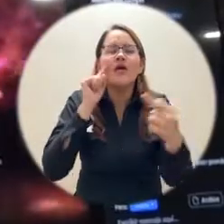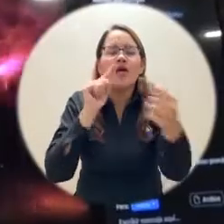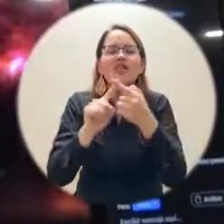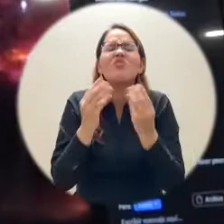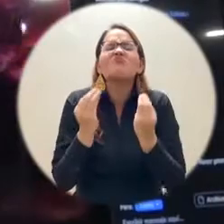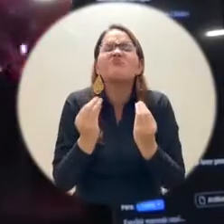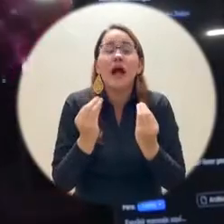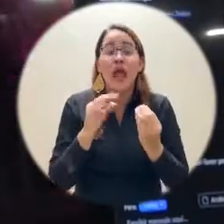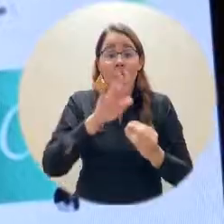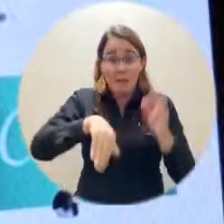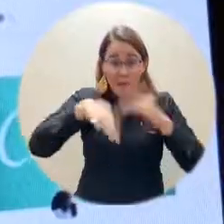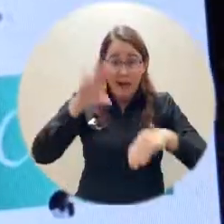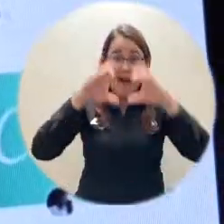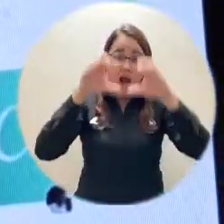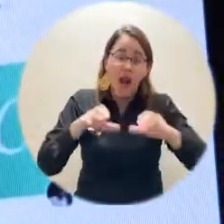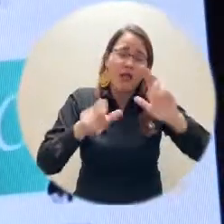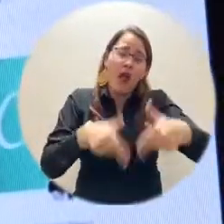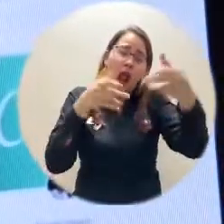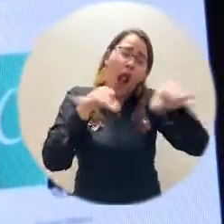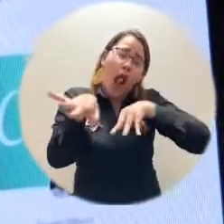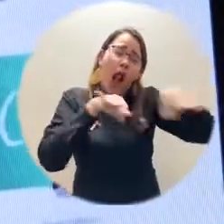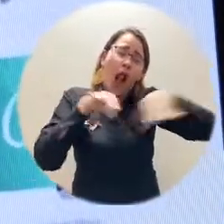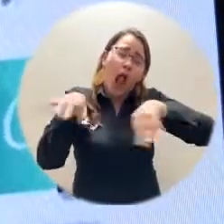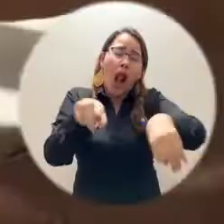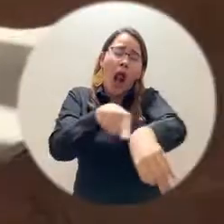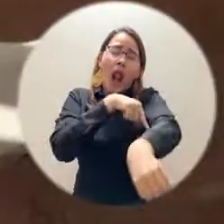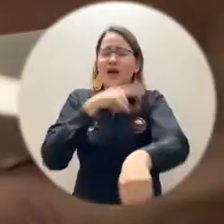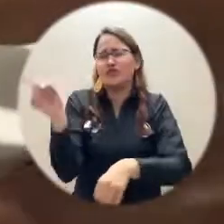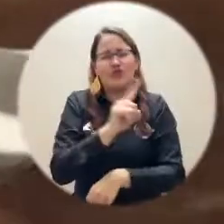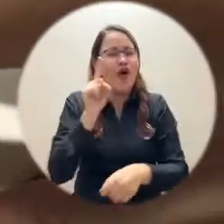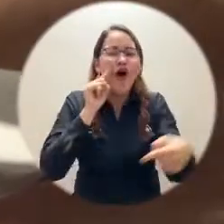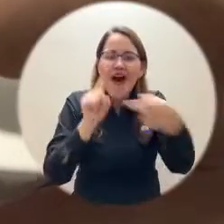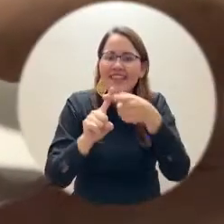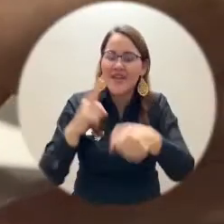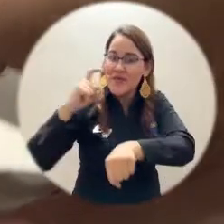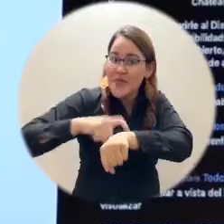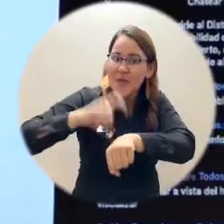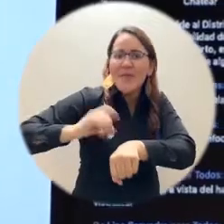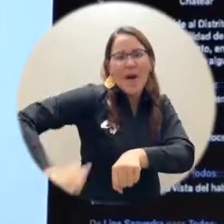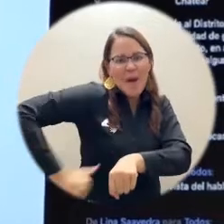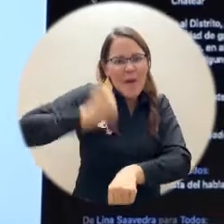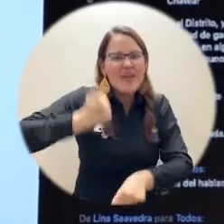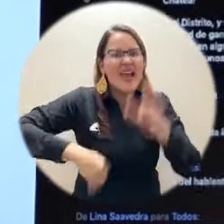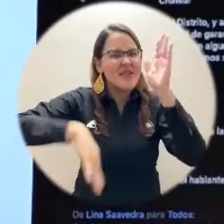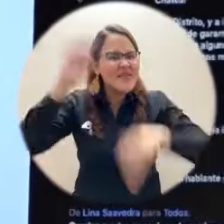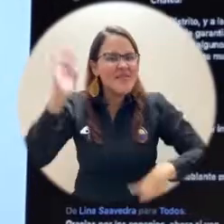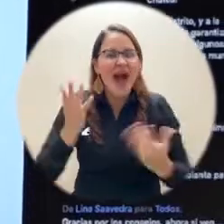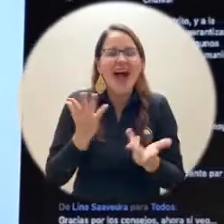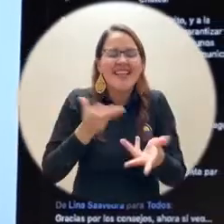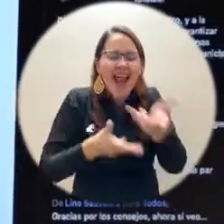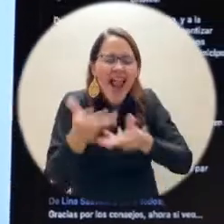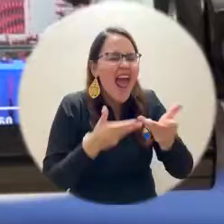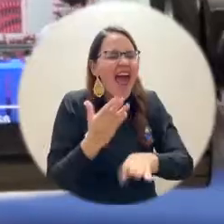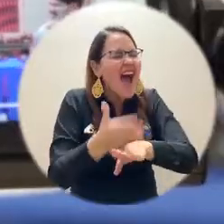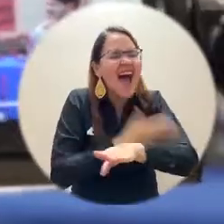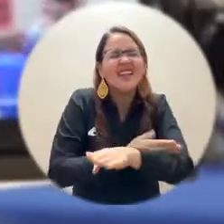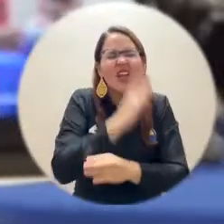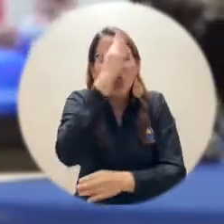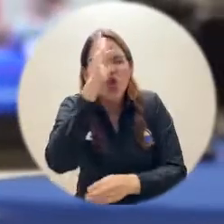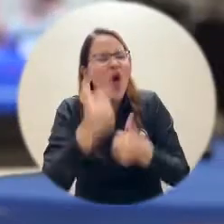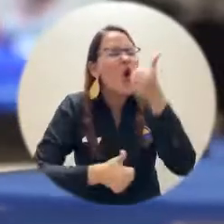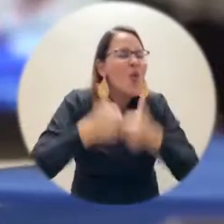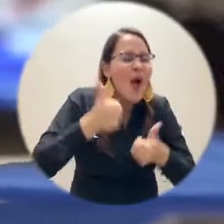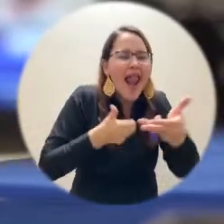espacio para resolver dudas, hacer tareas, trabajar en proyectos y aprovechar al máximo el tiempo sincrónico en presencia del docente,